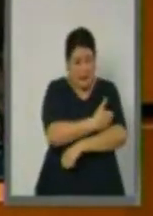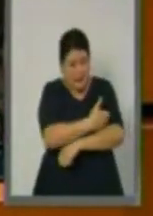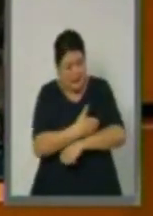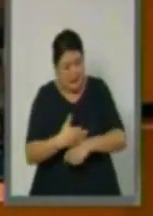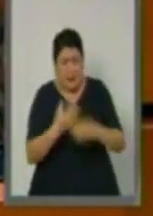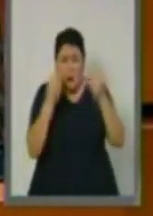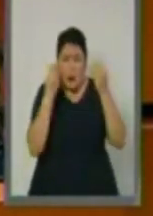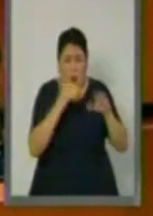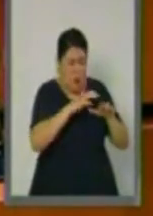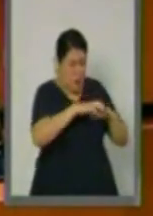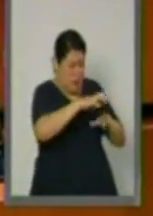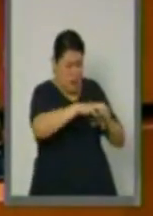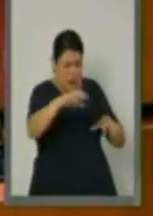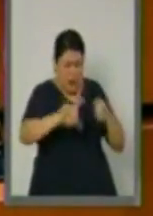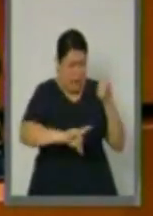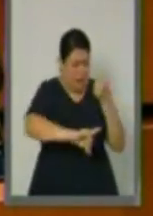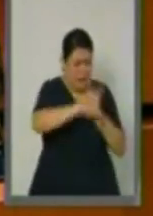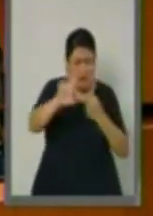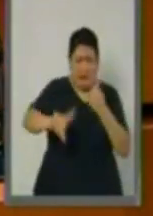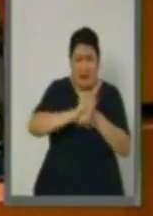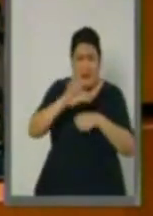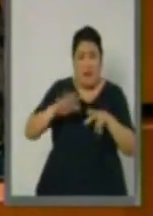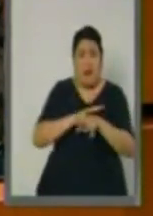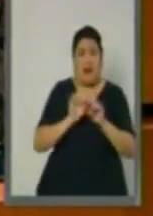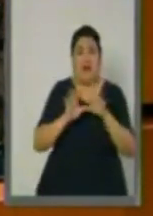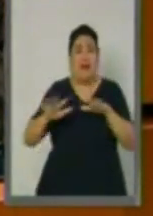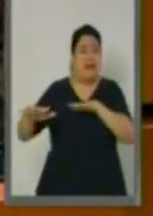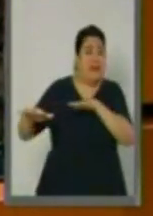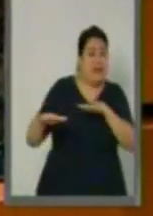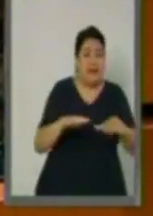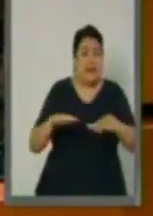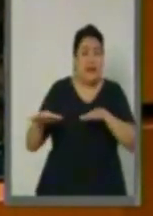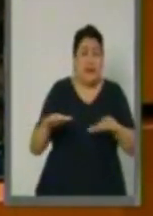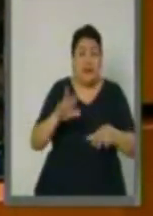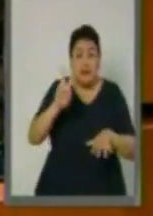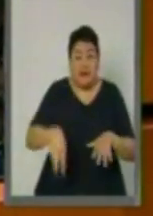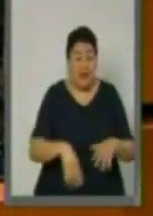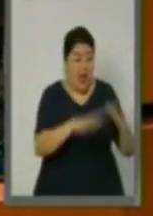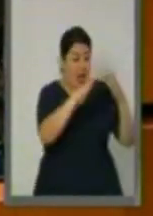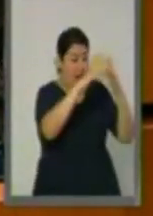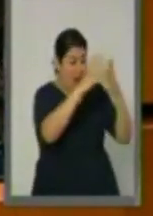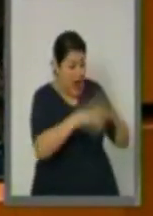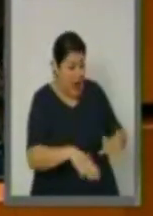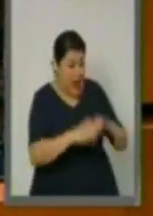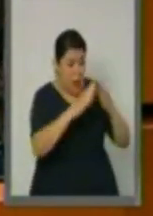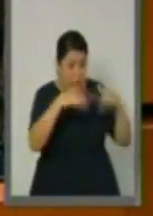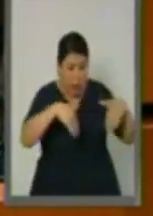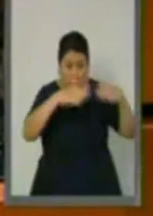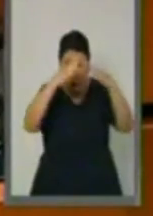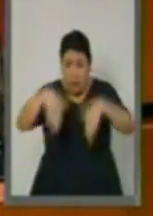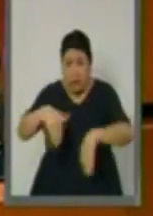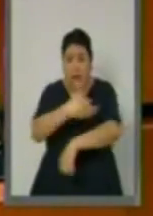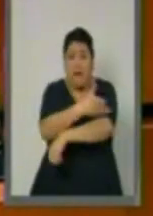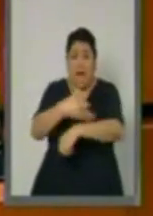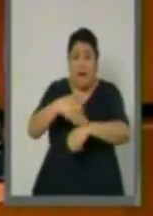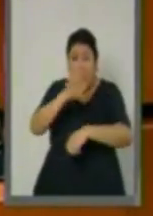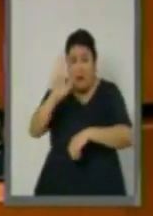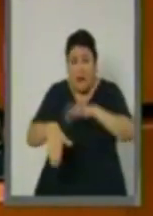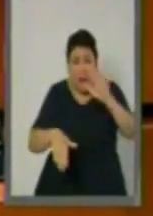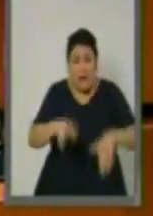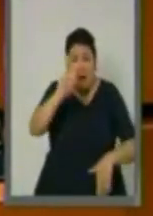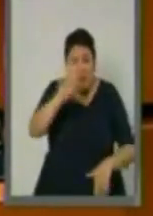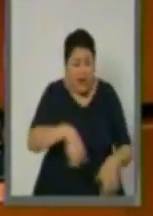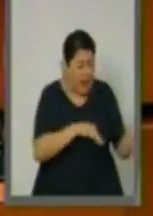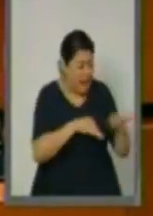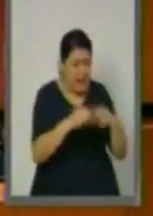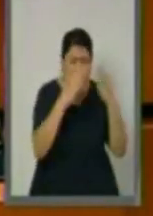por estos desastres naturales que han dejado sin casa, sin vivienda, sin familia, sin trabajo